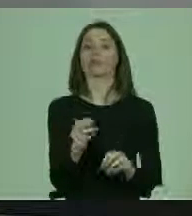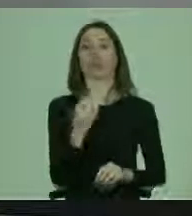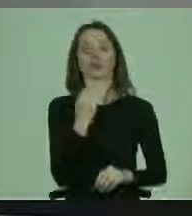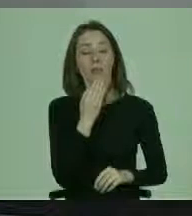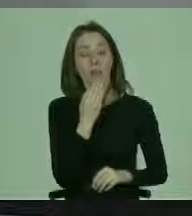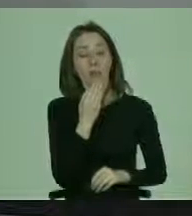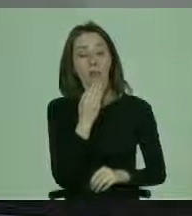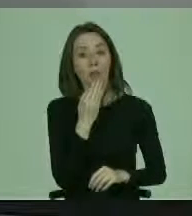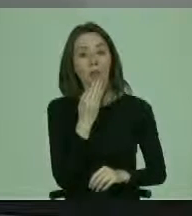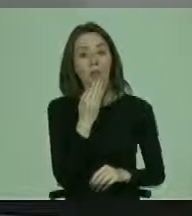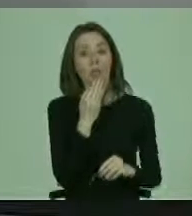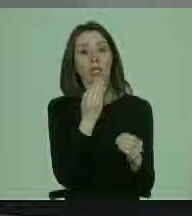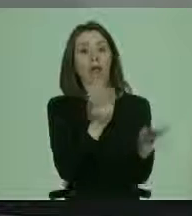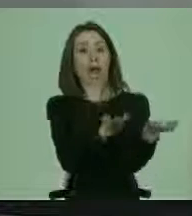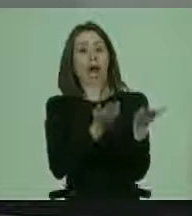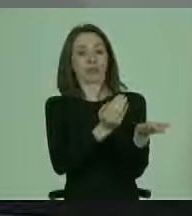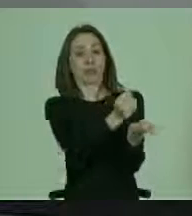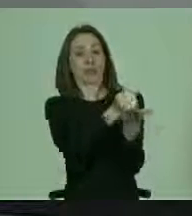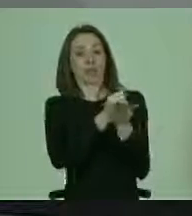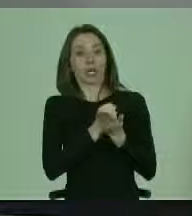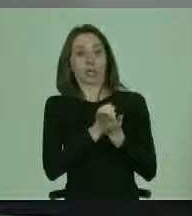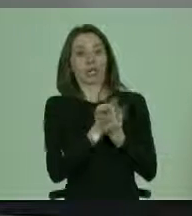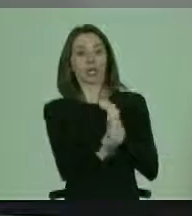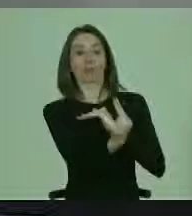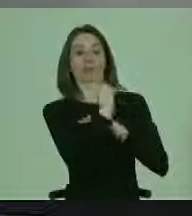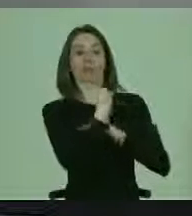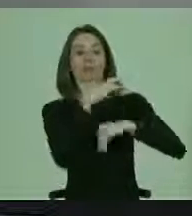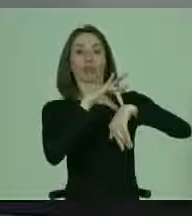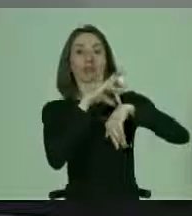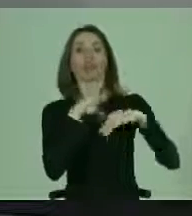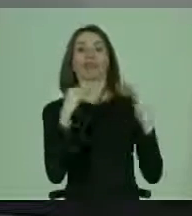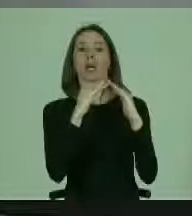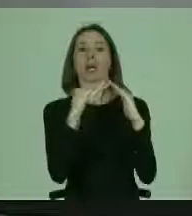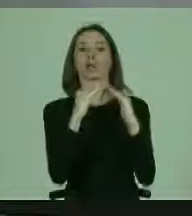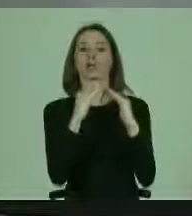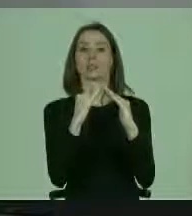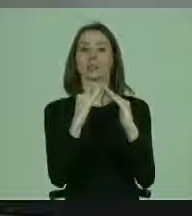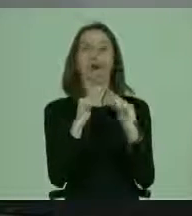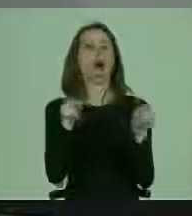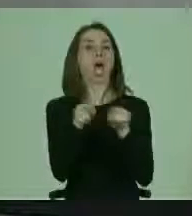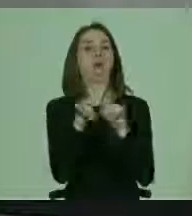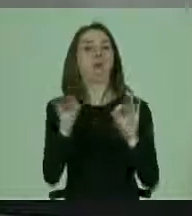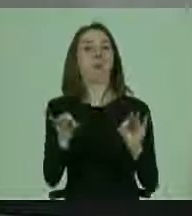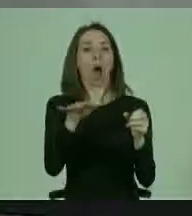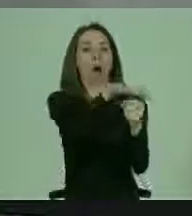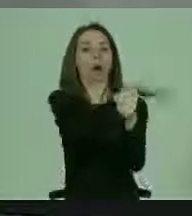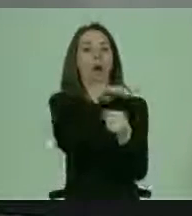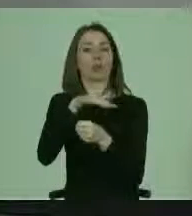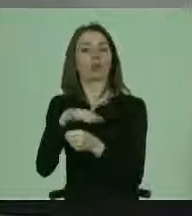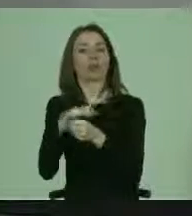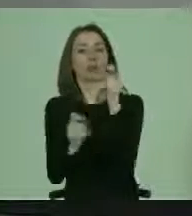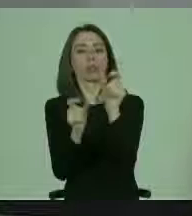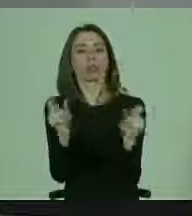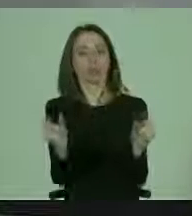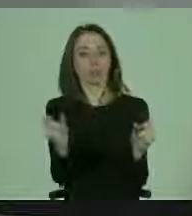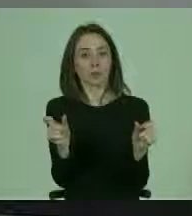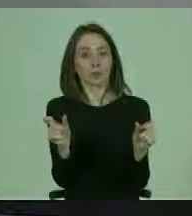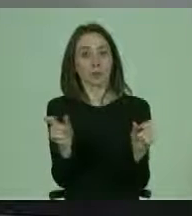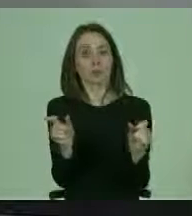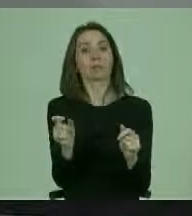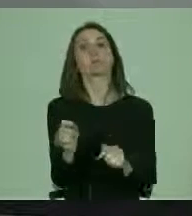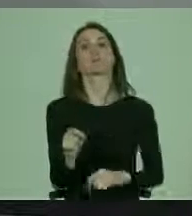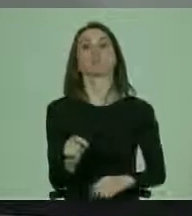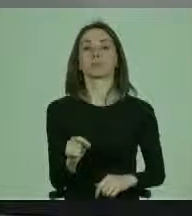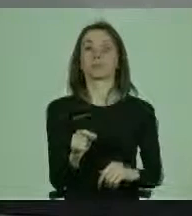la atención y asistencia domiciliaria, en igualdad de condiciones con los demás. Aquí